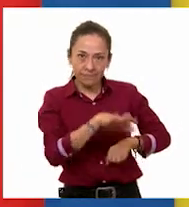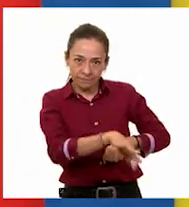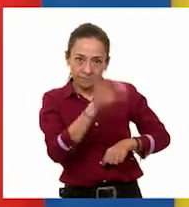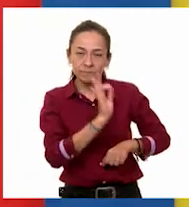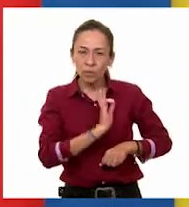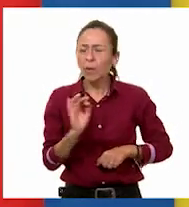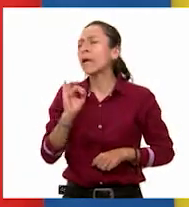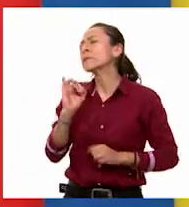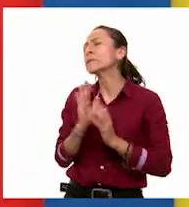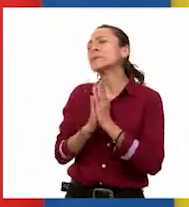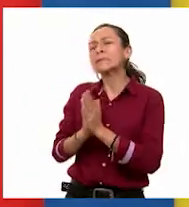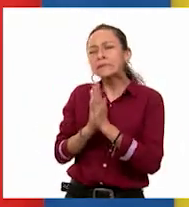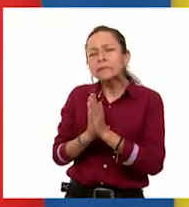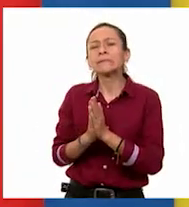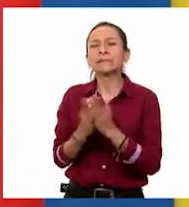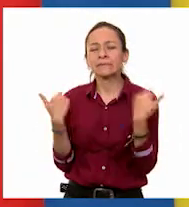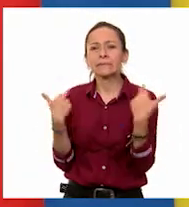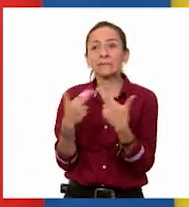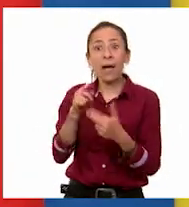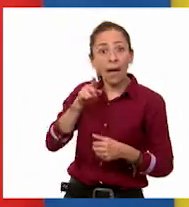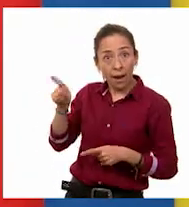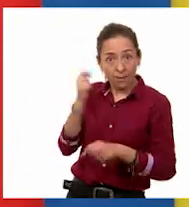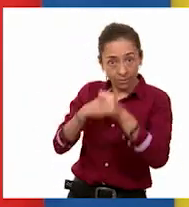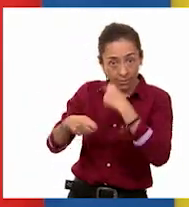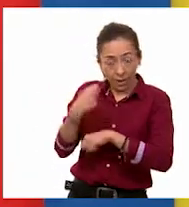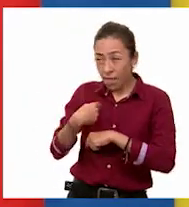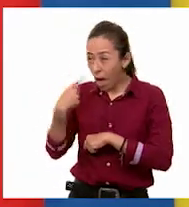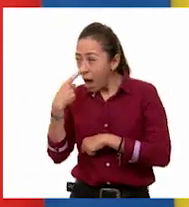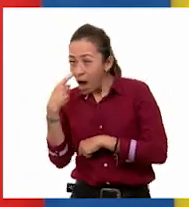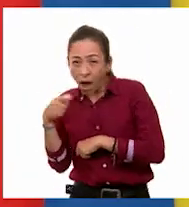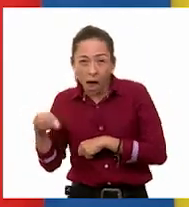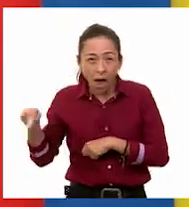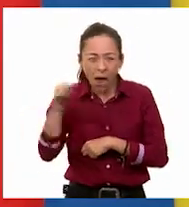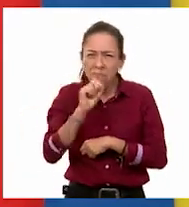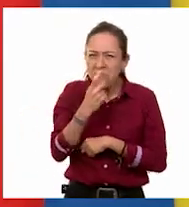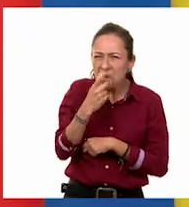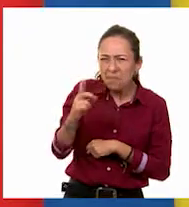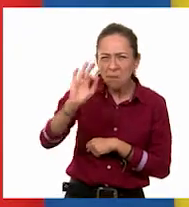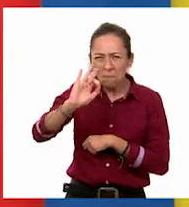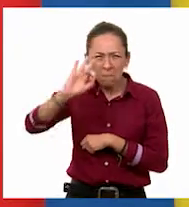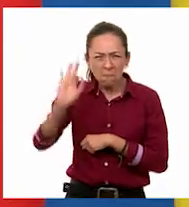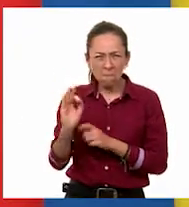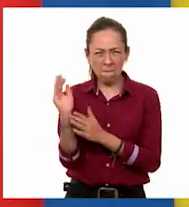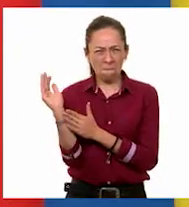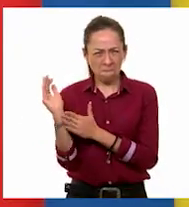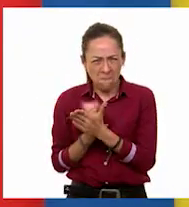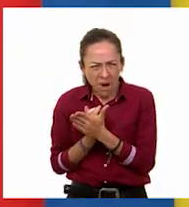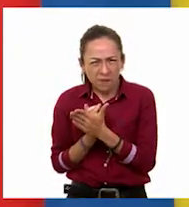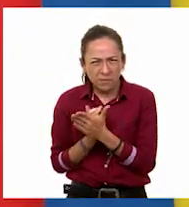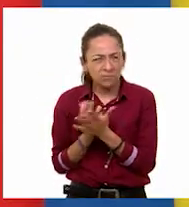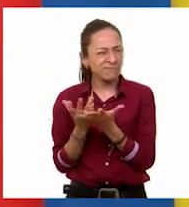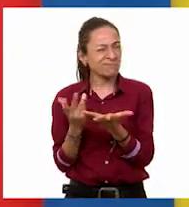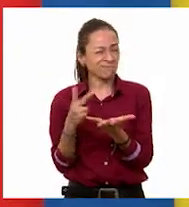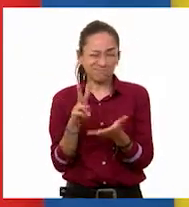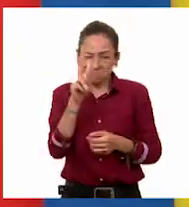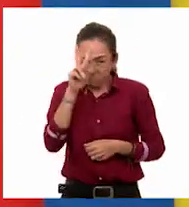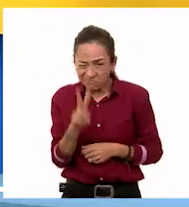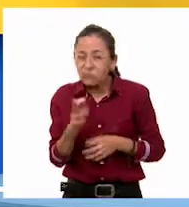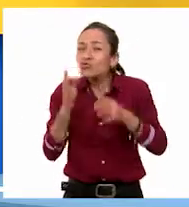vi unas que me gustaron mucho, había una promoción que decía que tenían un descuento. Pero no sé cuál es el precio que debo de pagar.